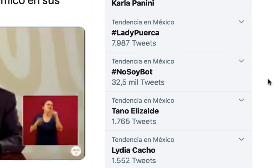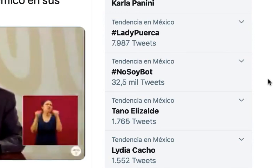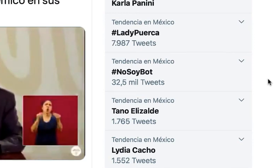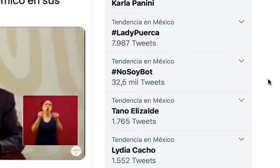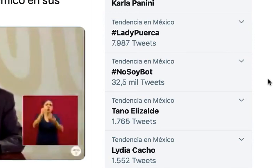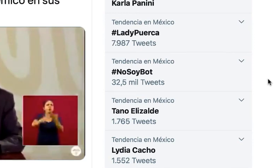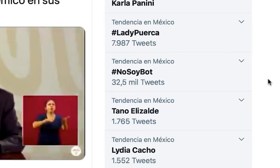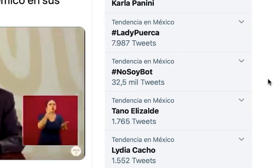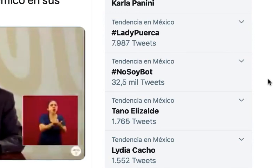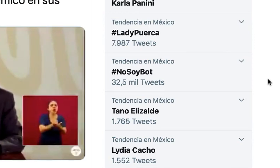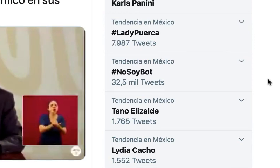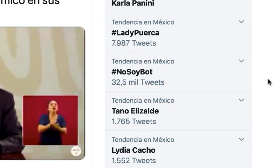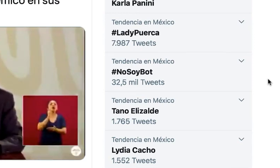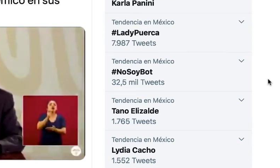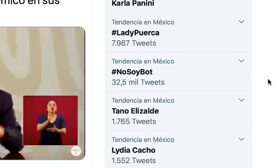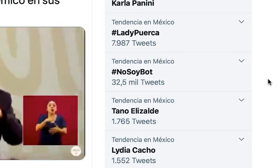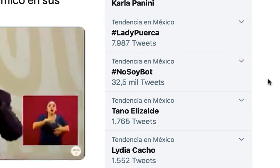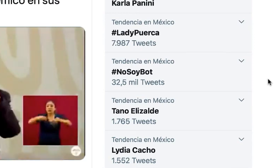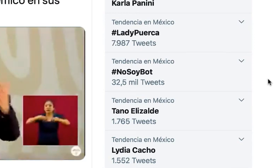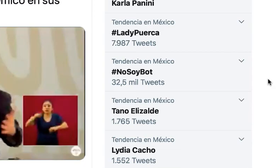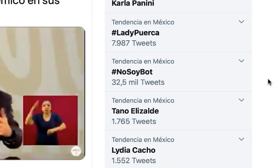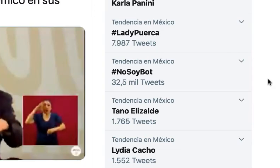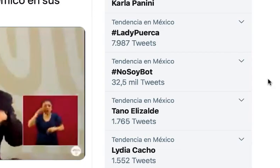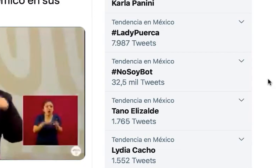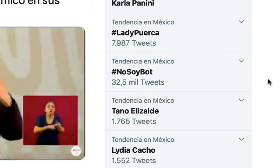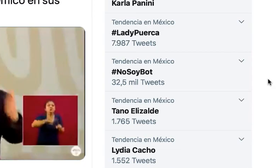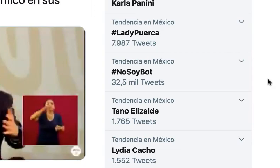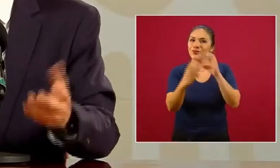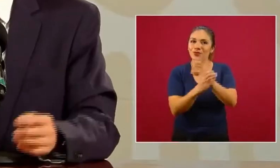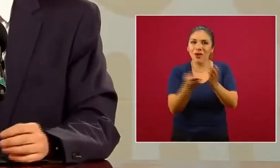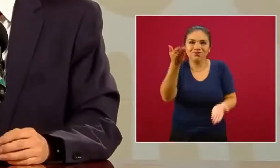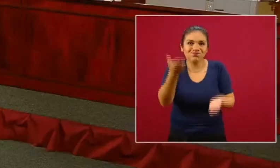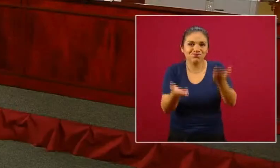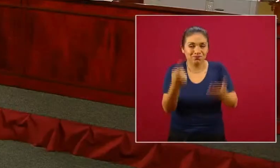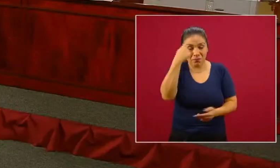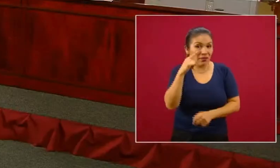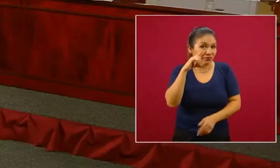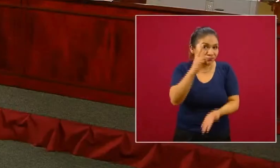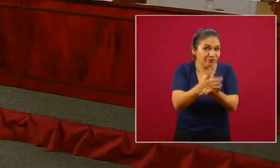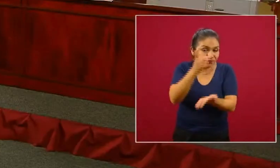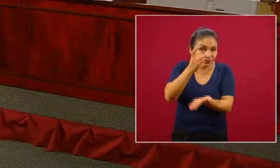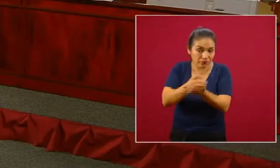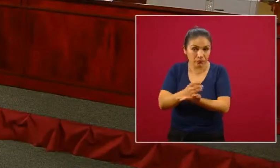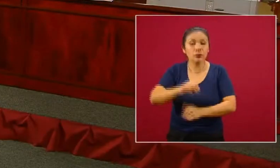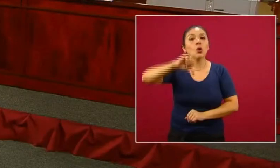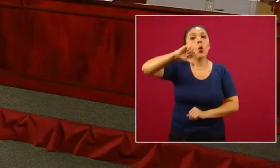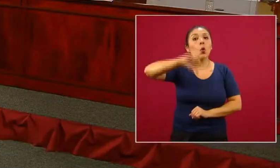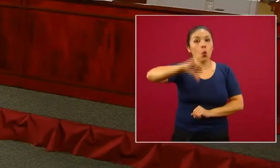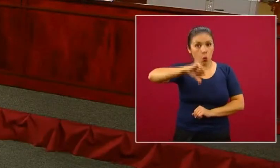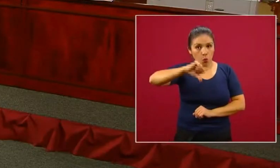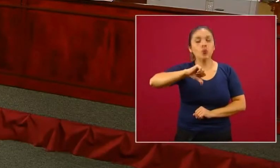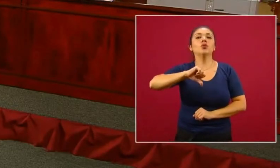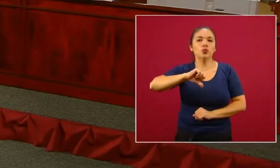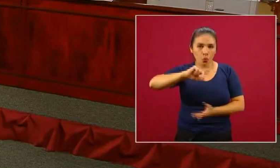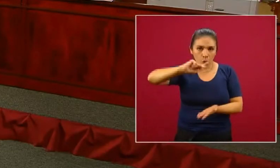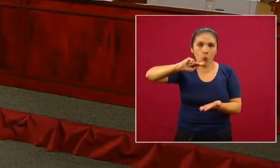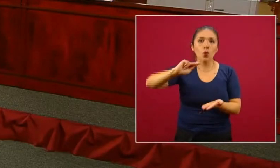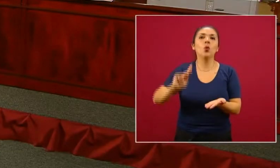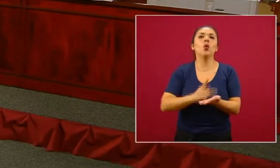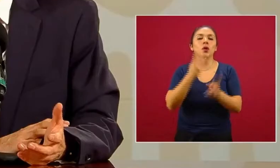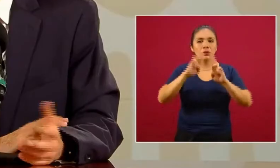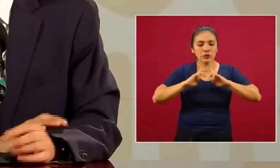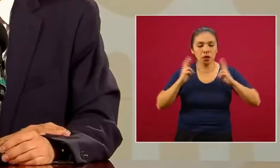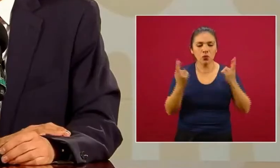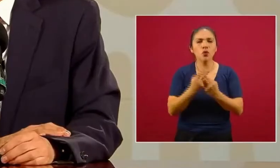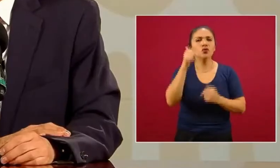conferencia de prensa que da a diario por las noches. Veamos. Hoy tuvimos una nueva sesión